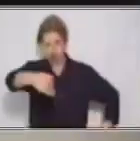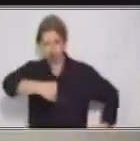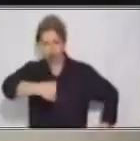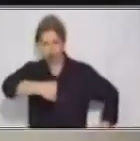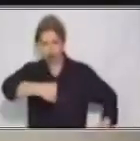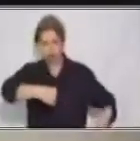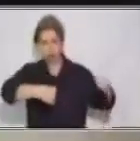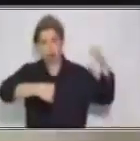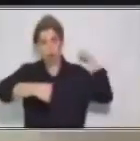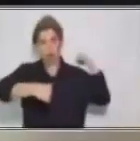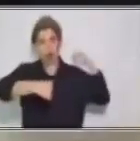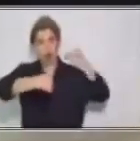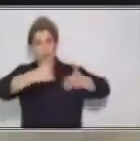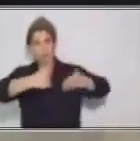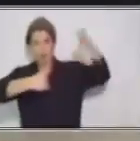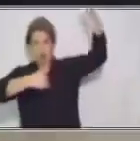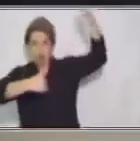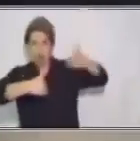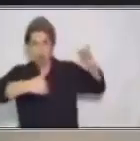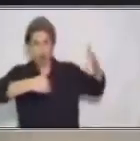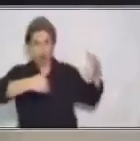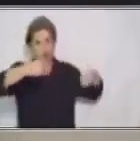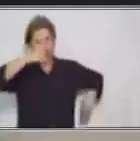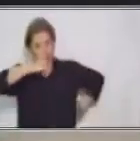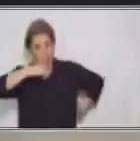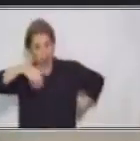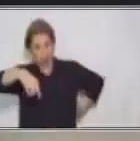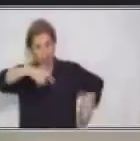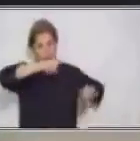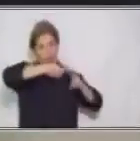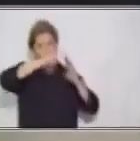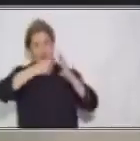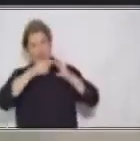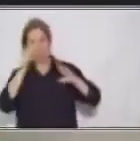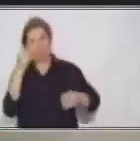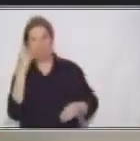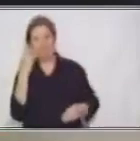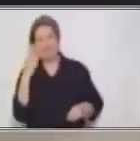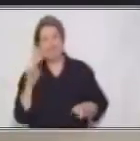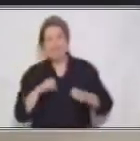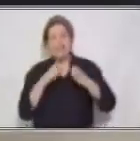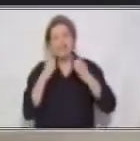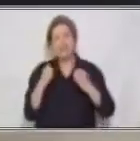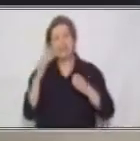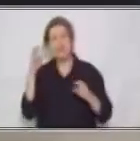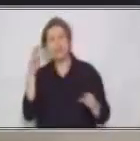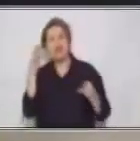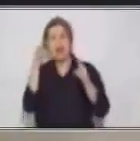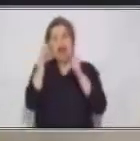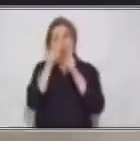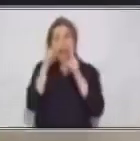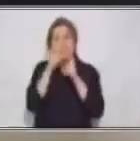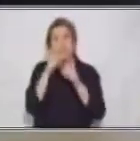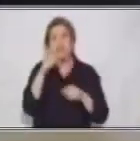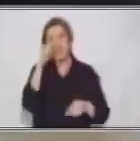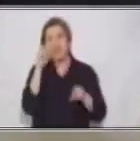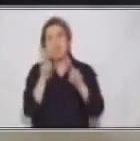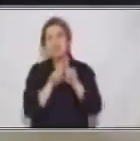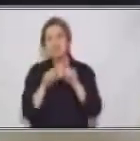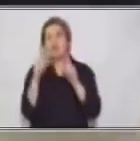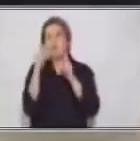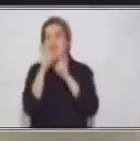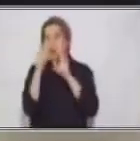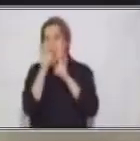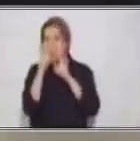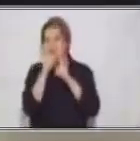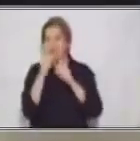allá. Me dirijo hacia mi hogar. Hasta significa lugar y tiempo. Hasta